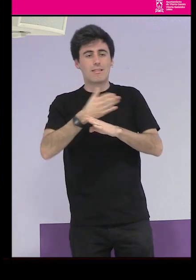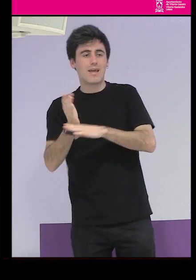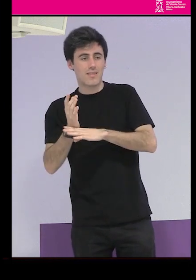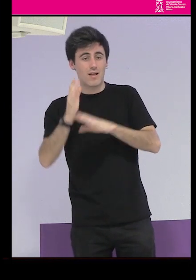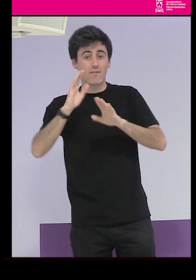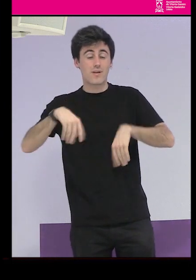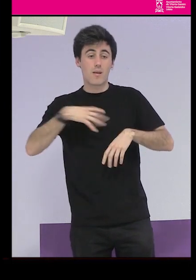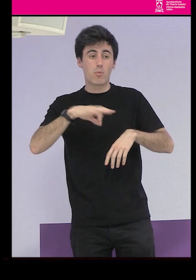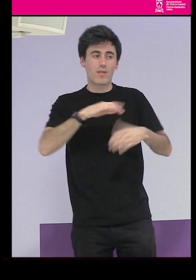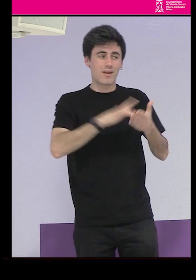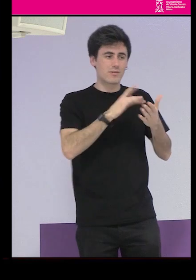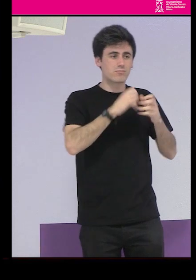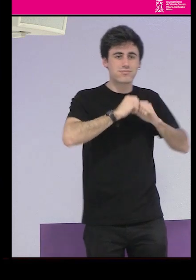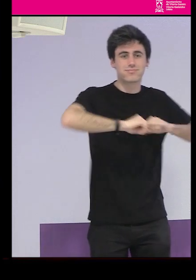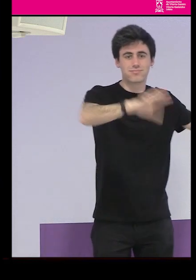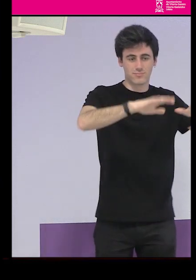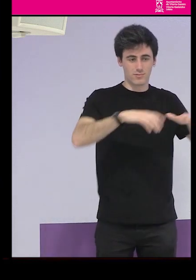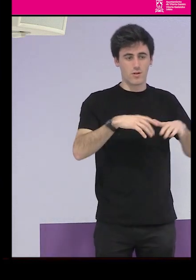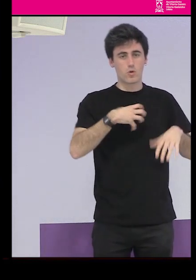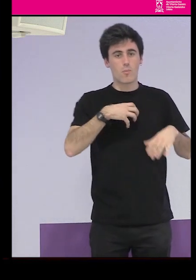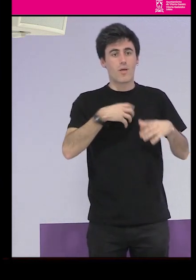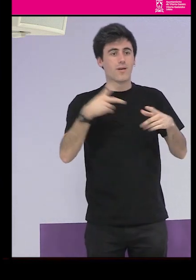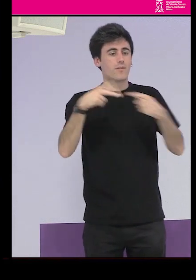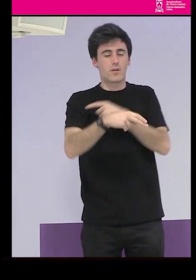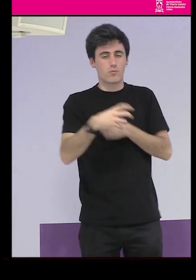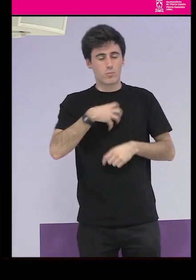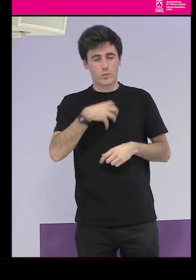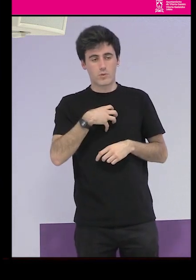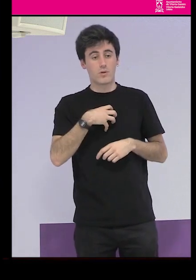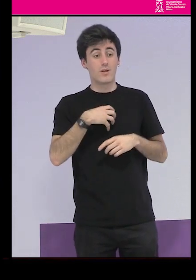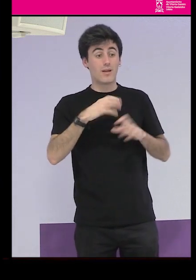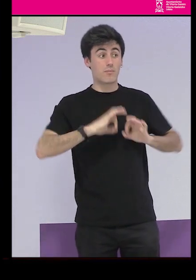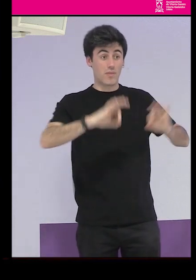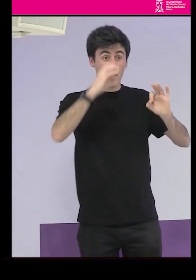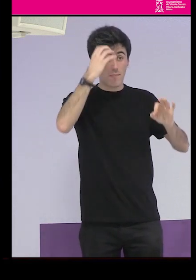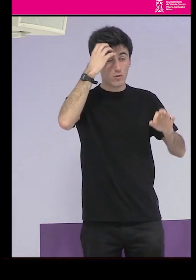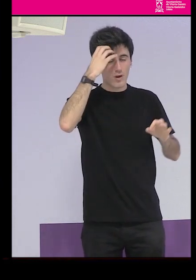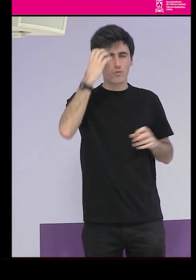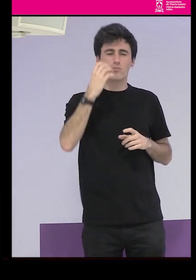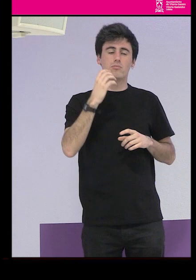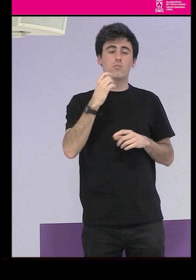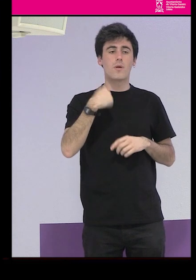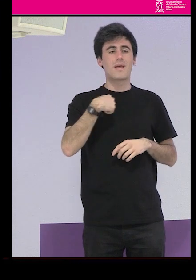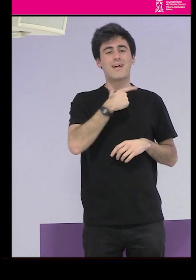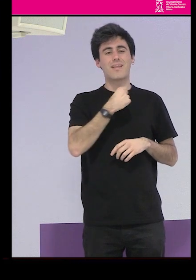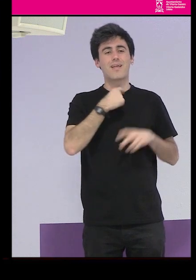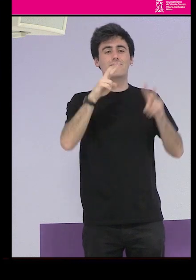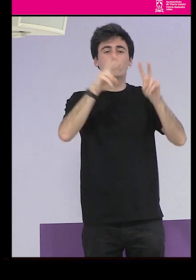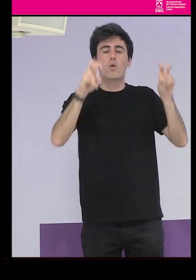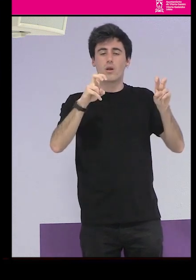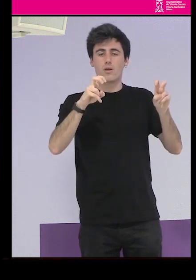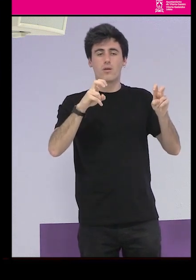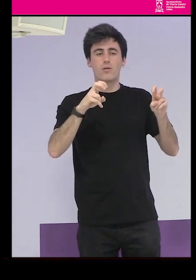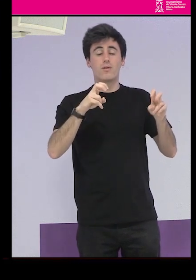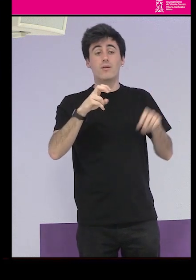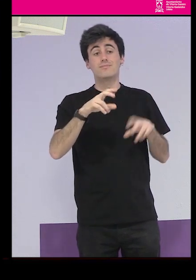llegar a los kioscos y a las suscriptoras y en este especial que sacaron del patronato me hace mucha gracia el titular que eligieron